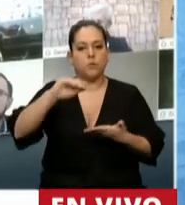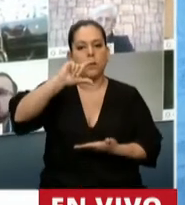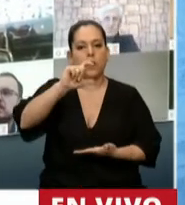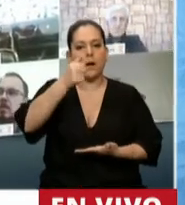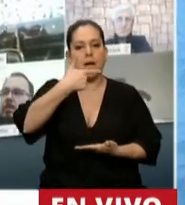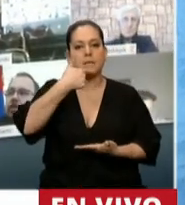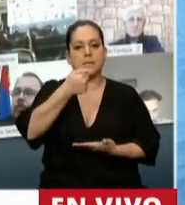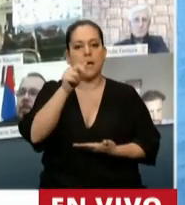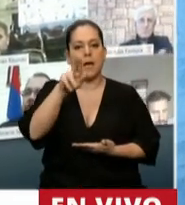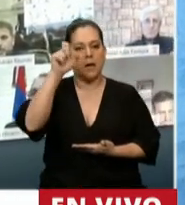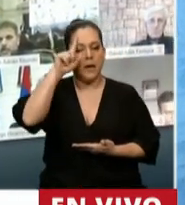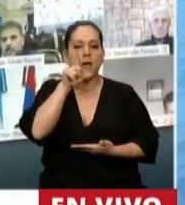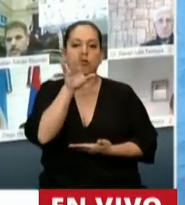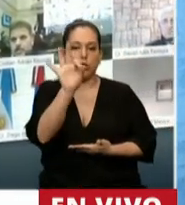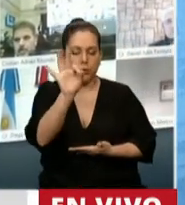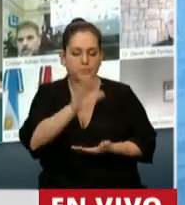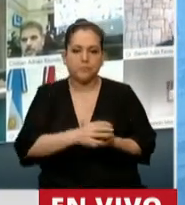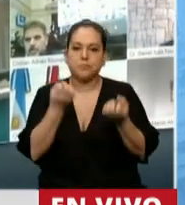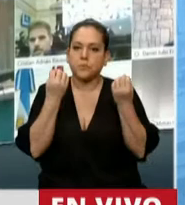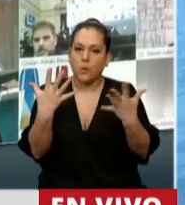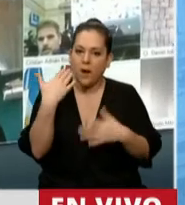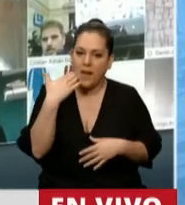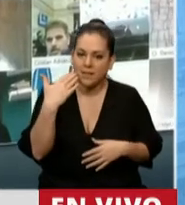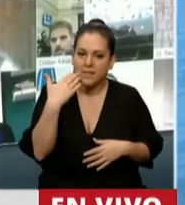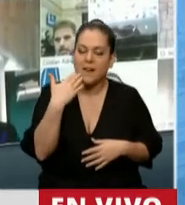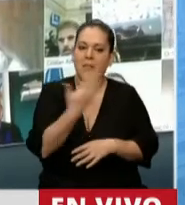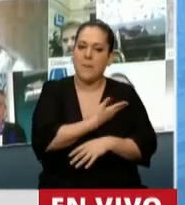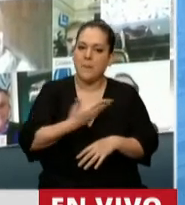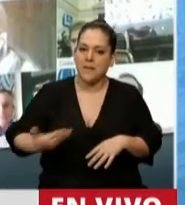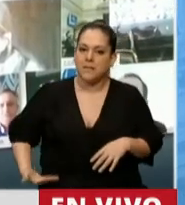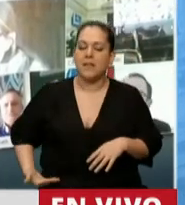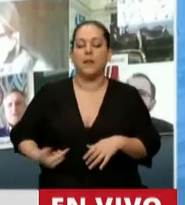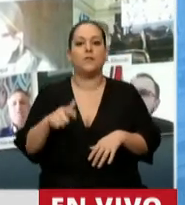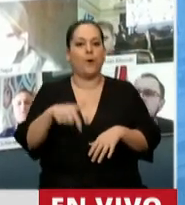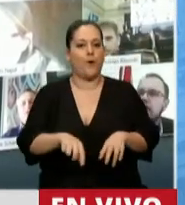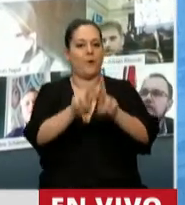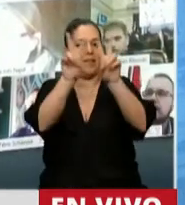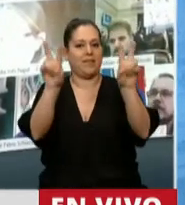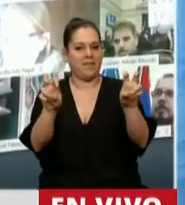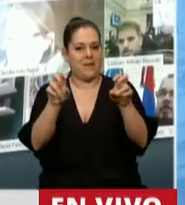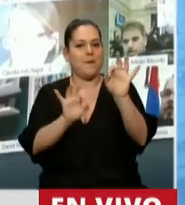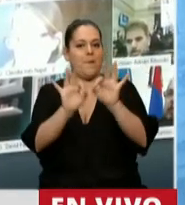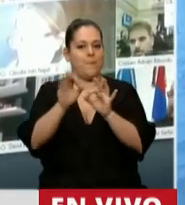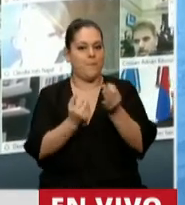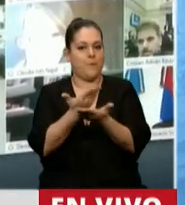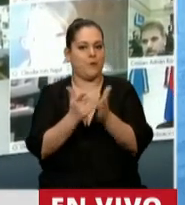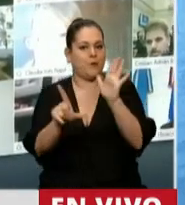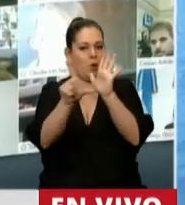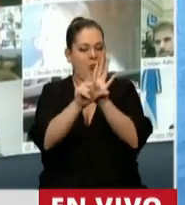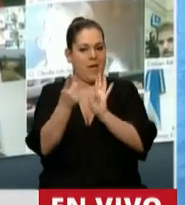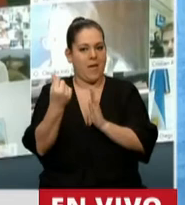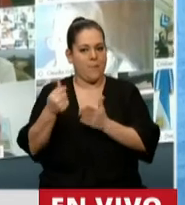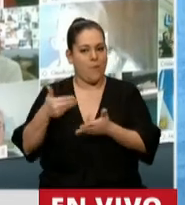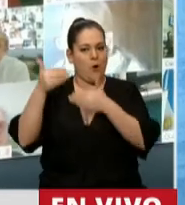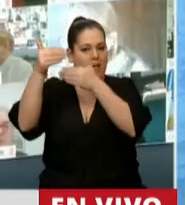Buenas tardes, señor Presidente. Estamos tratando este proyecto de ley de moratoria.